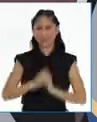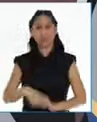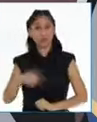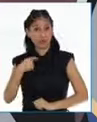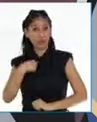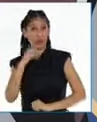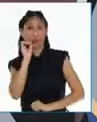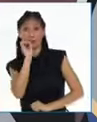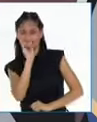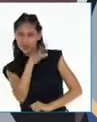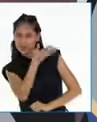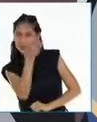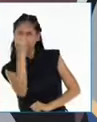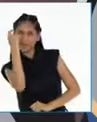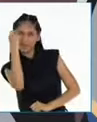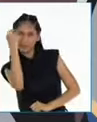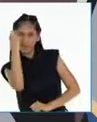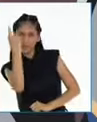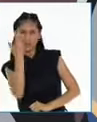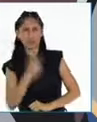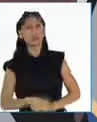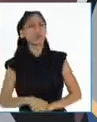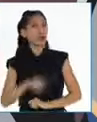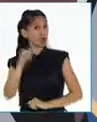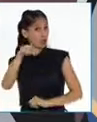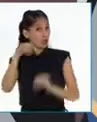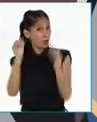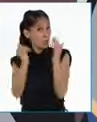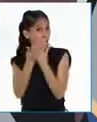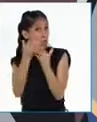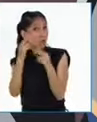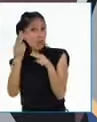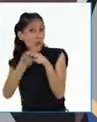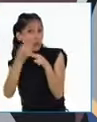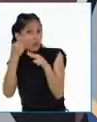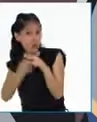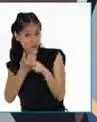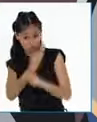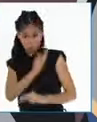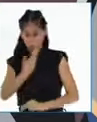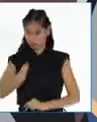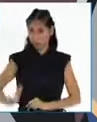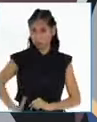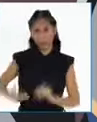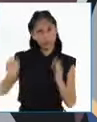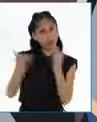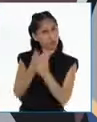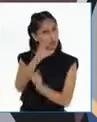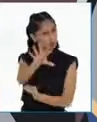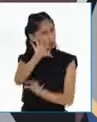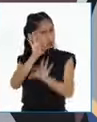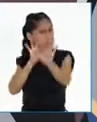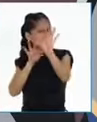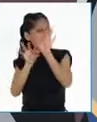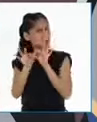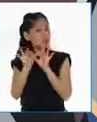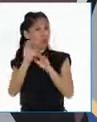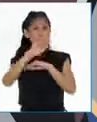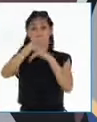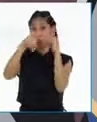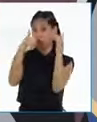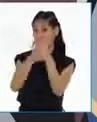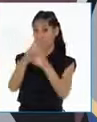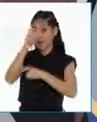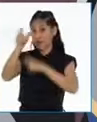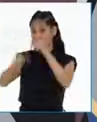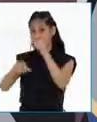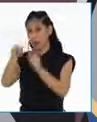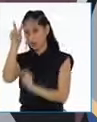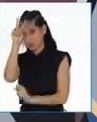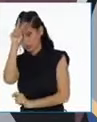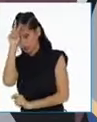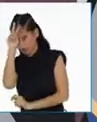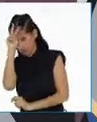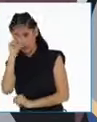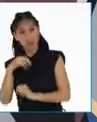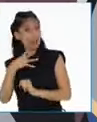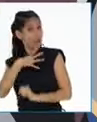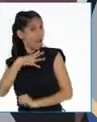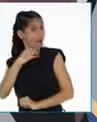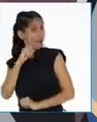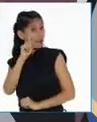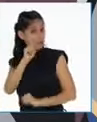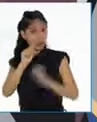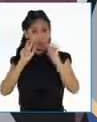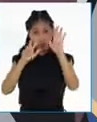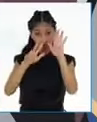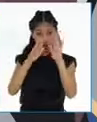que piensen en esto. En las elecciones, para elegir a las autoridades del país, todas y todos los peruanos, a partir de los 18 años,